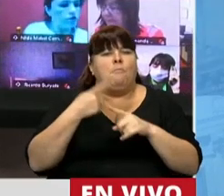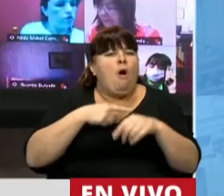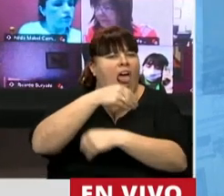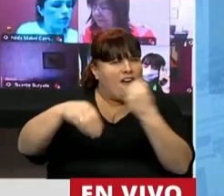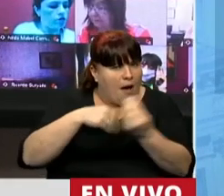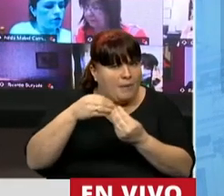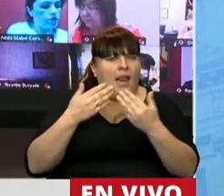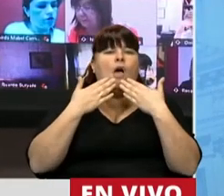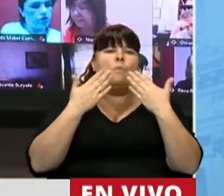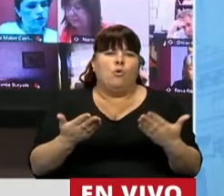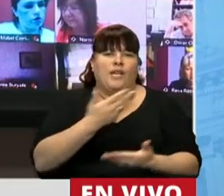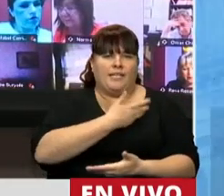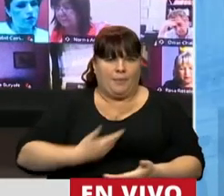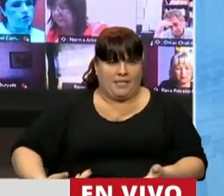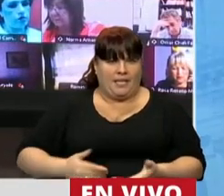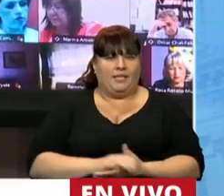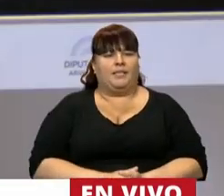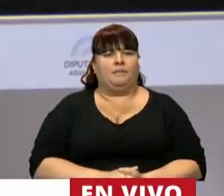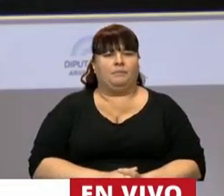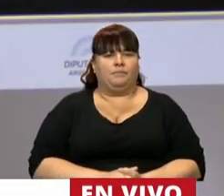familia. Muchas gracias, señor Presidente.